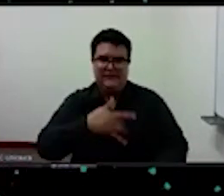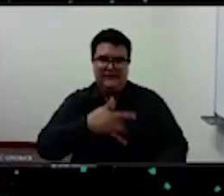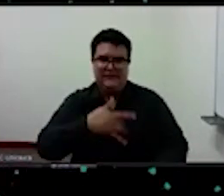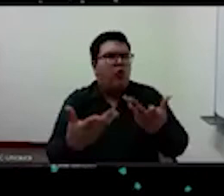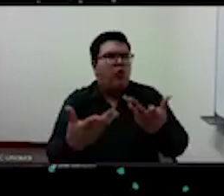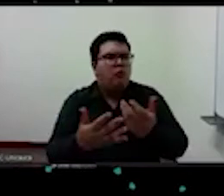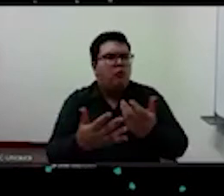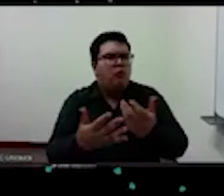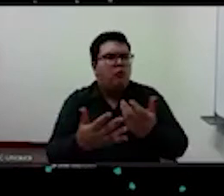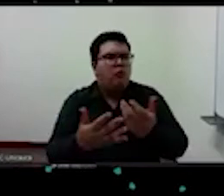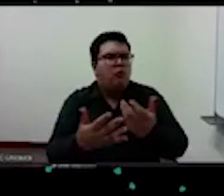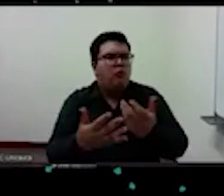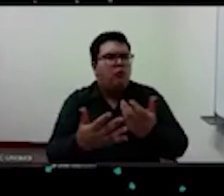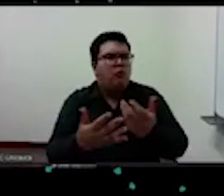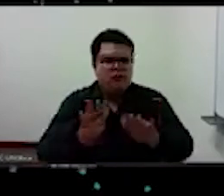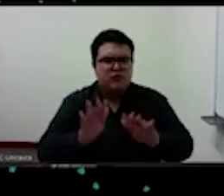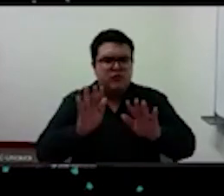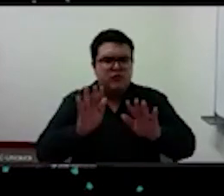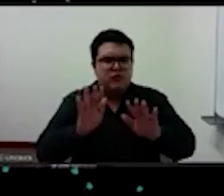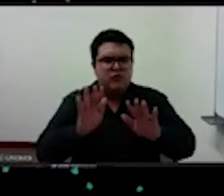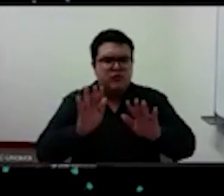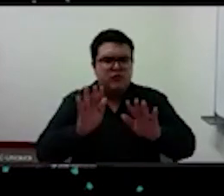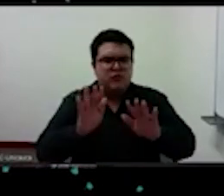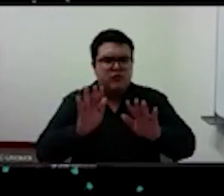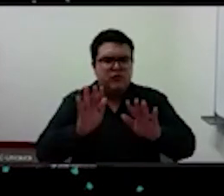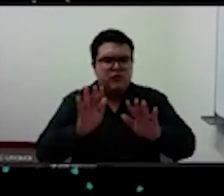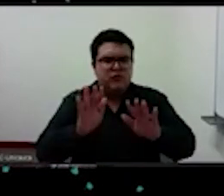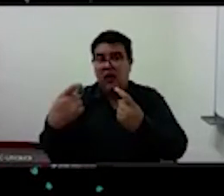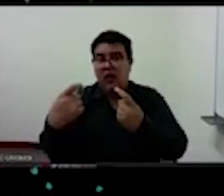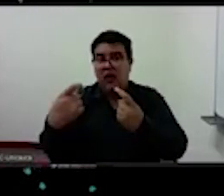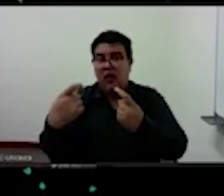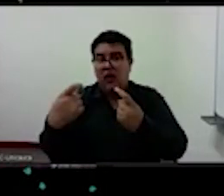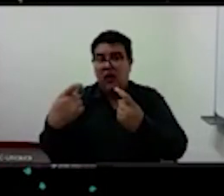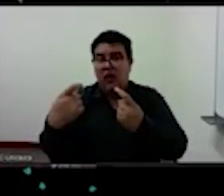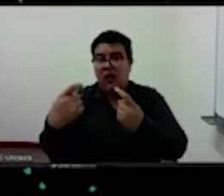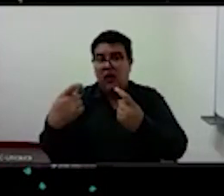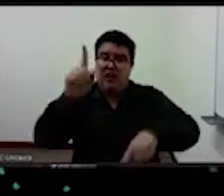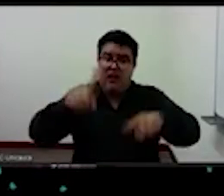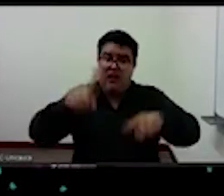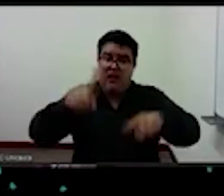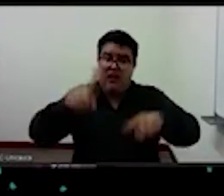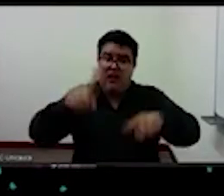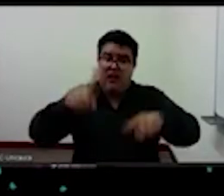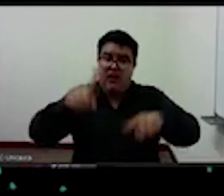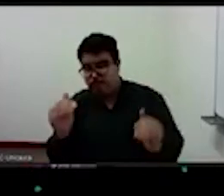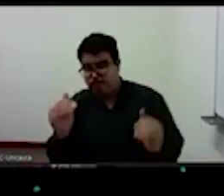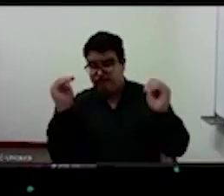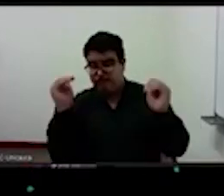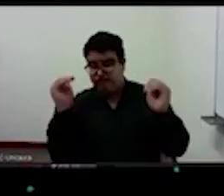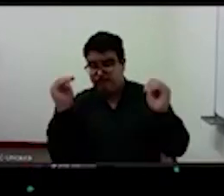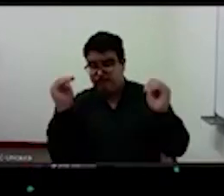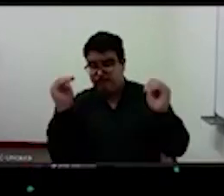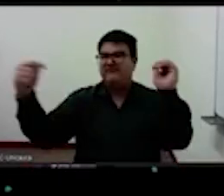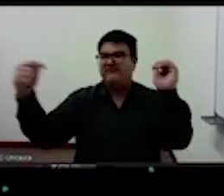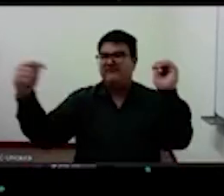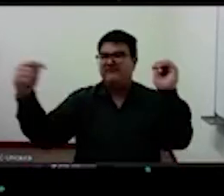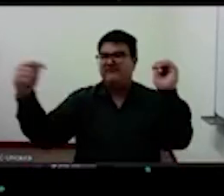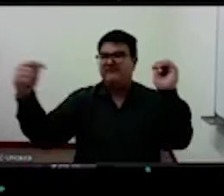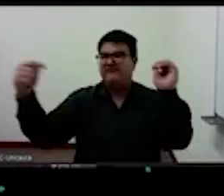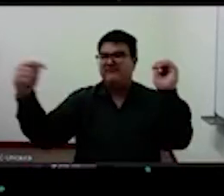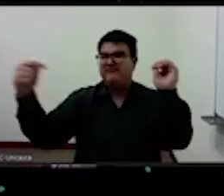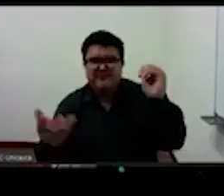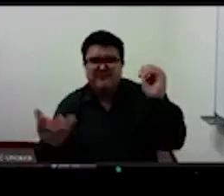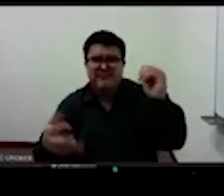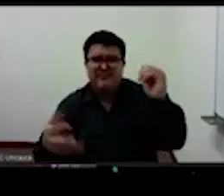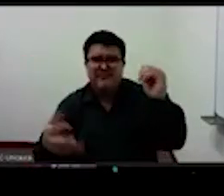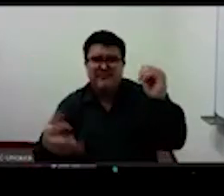el sentido de de superioridad de una manera o de la otra se presente en muchas otras